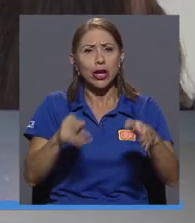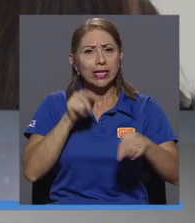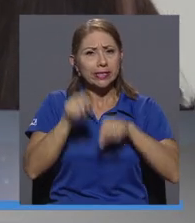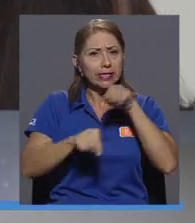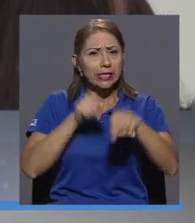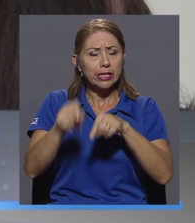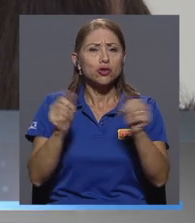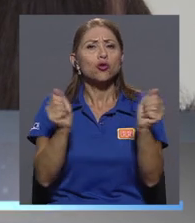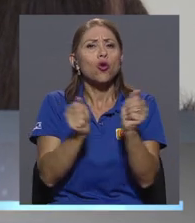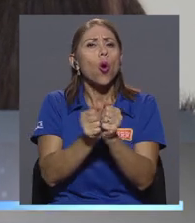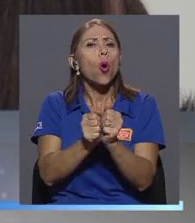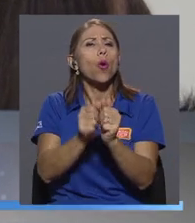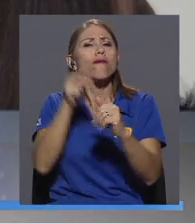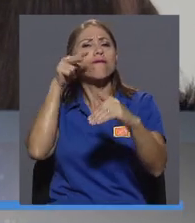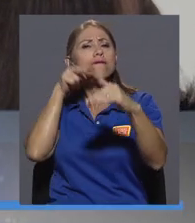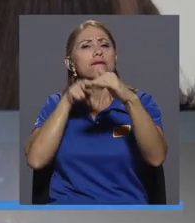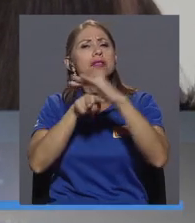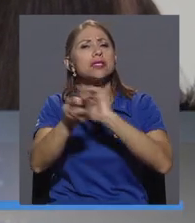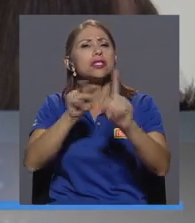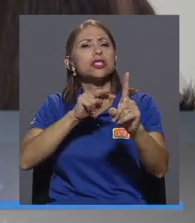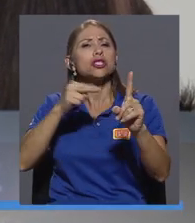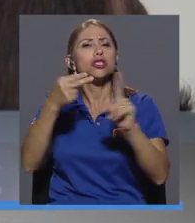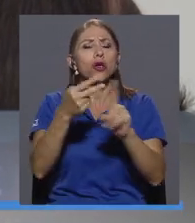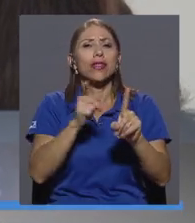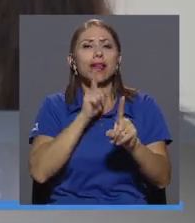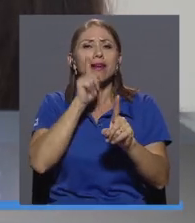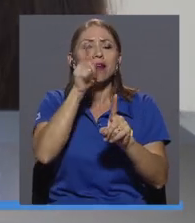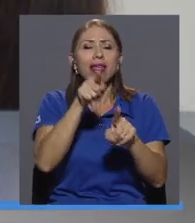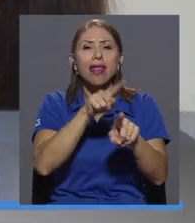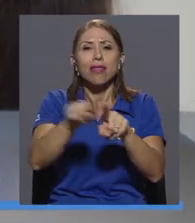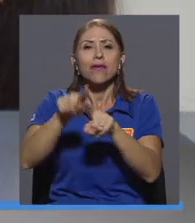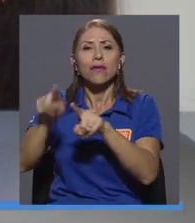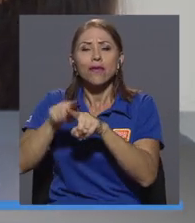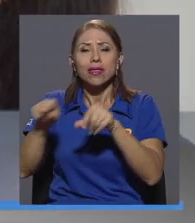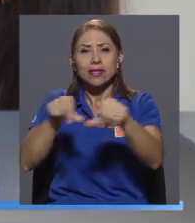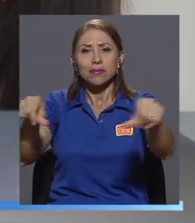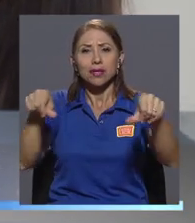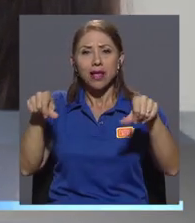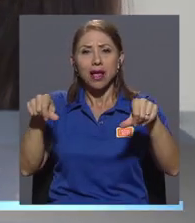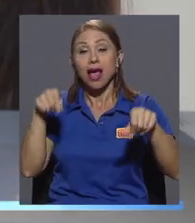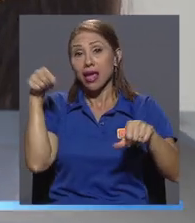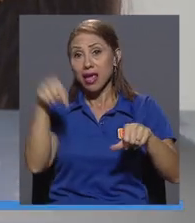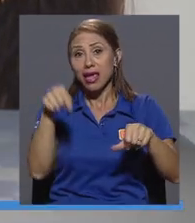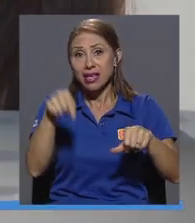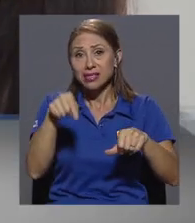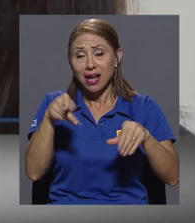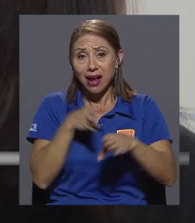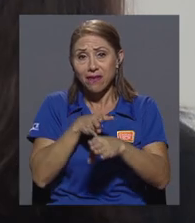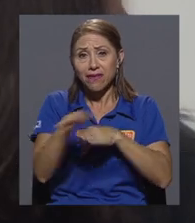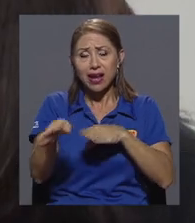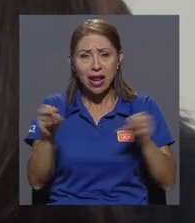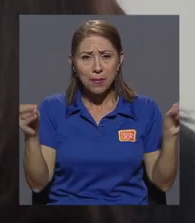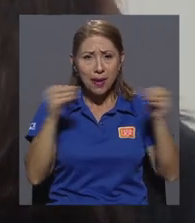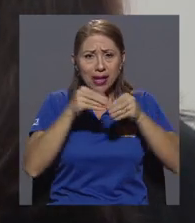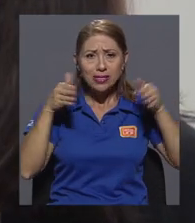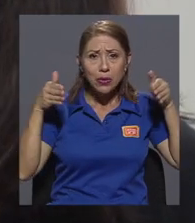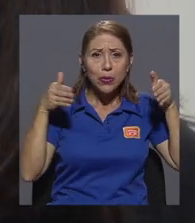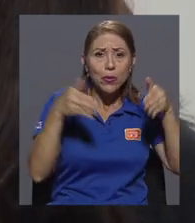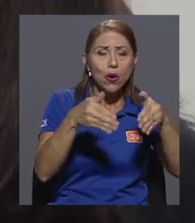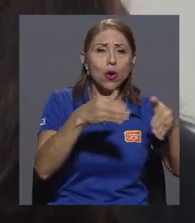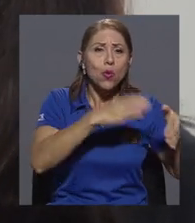visión multidisciplinaria de la realidad. La carrera tiene una parte muy focalizada en lo cualitativo, en los problemas